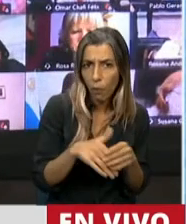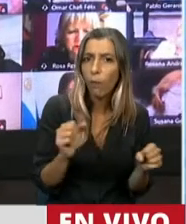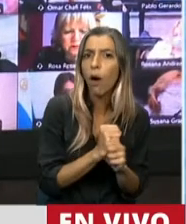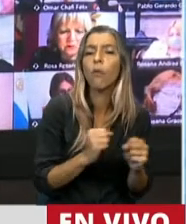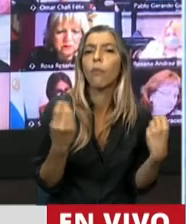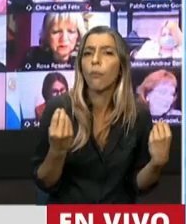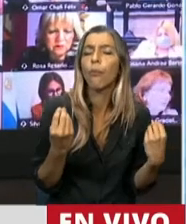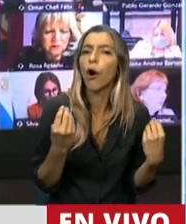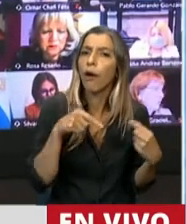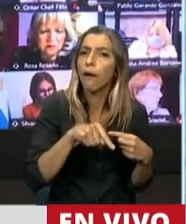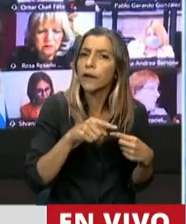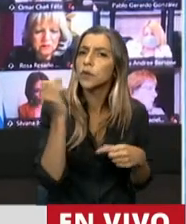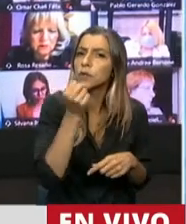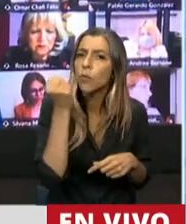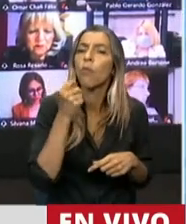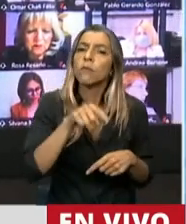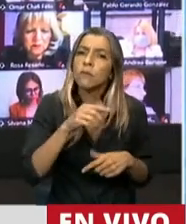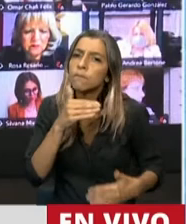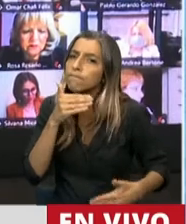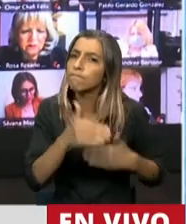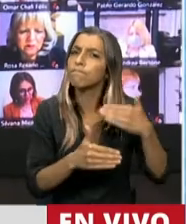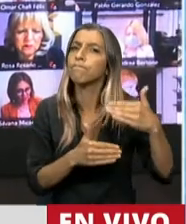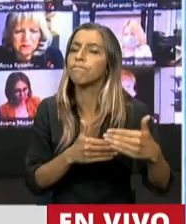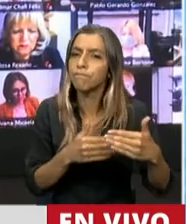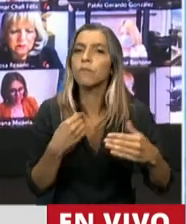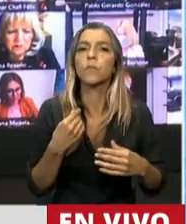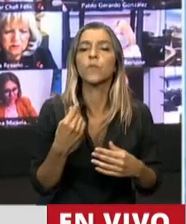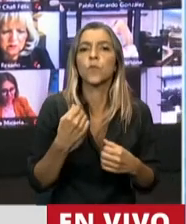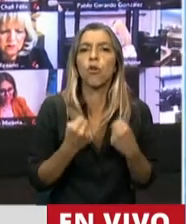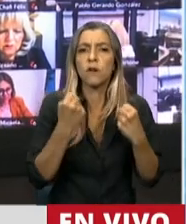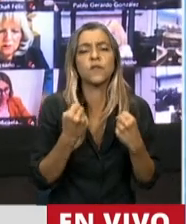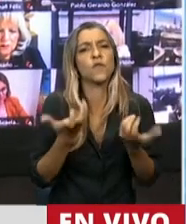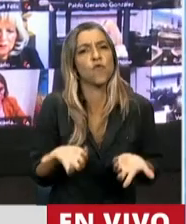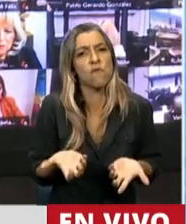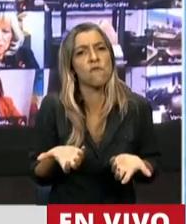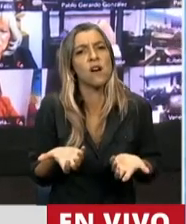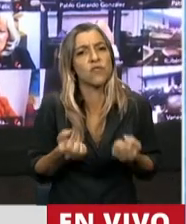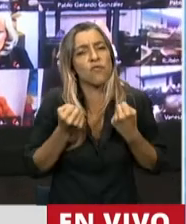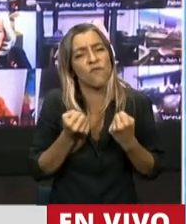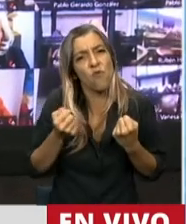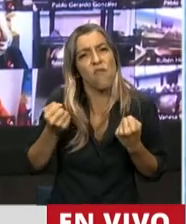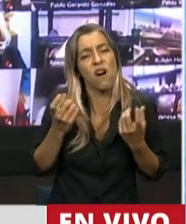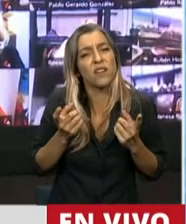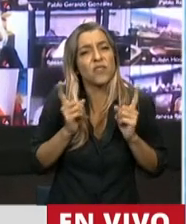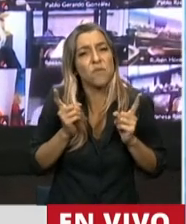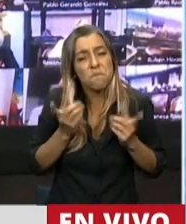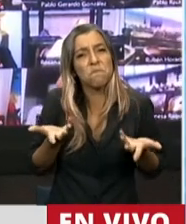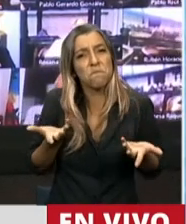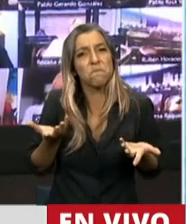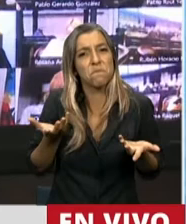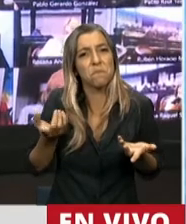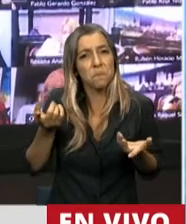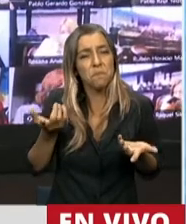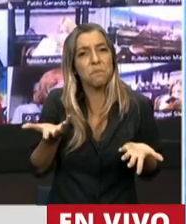complementario a los visibles y destacados esfuerzos que, por ejemplo, está llevando adelante el